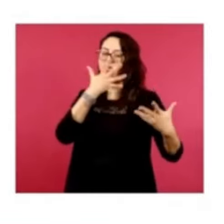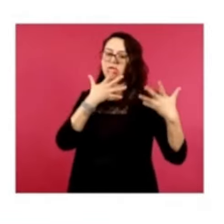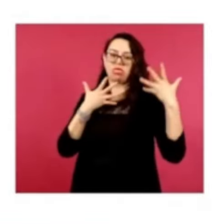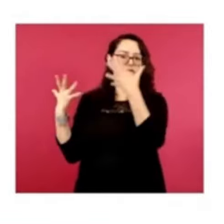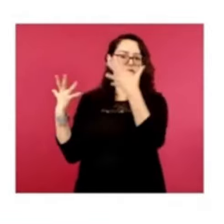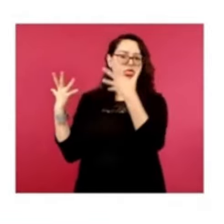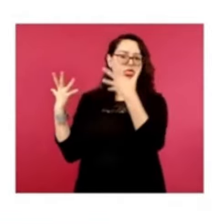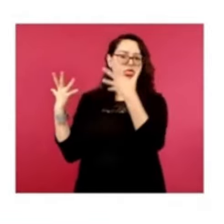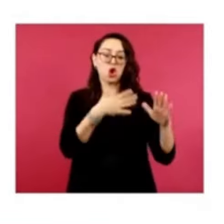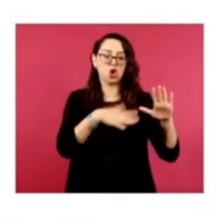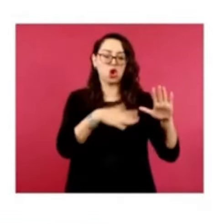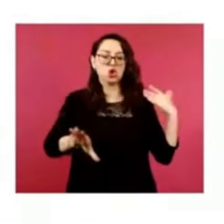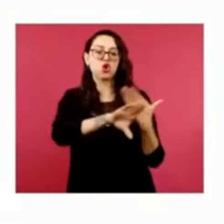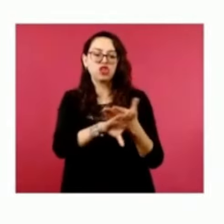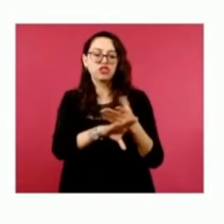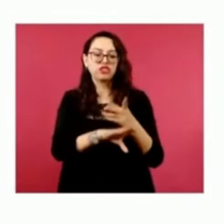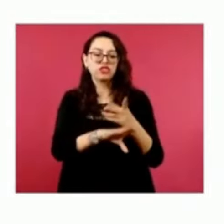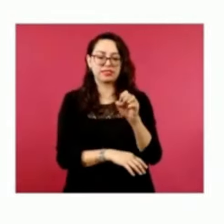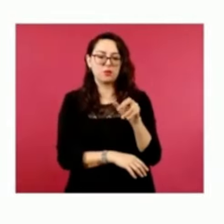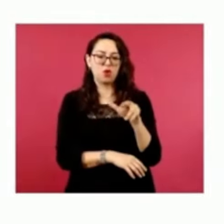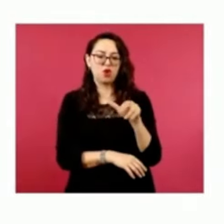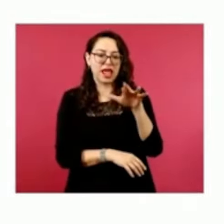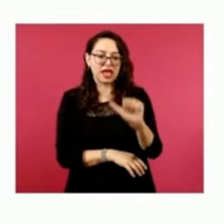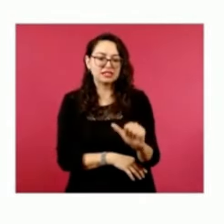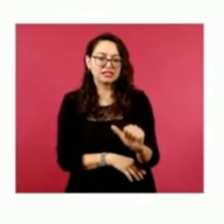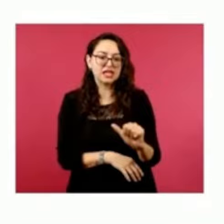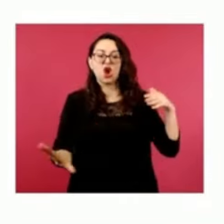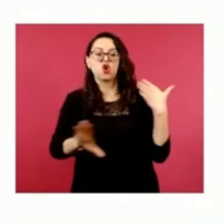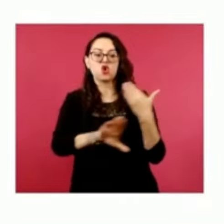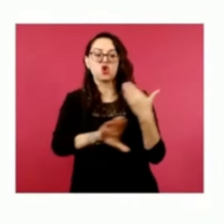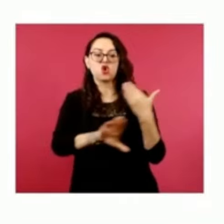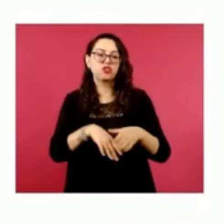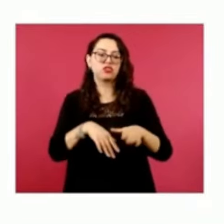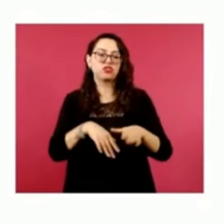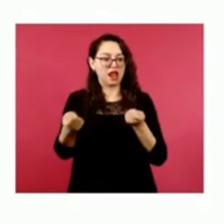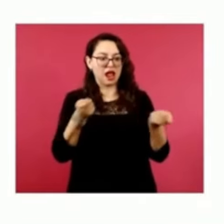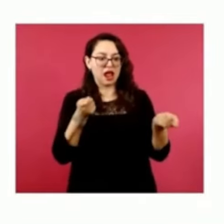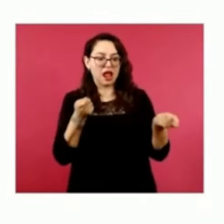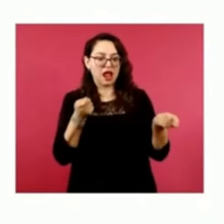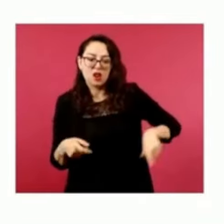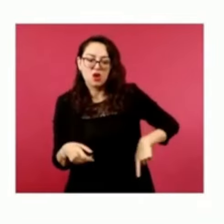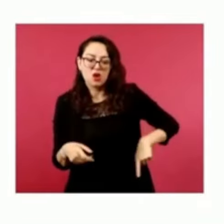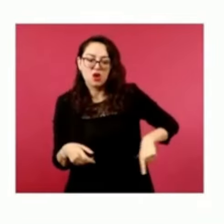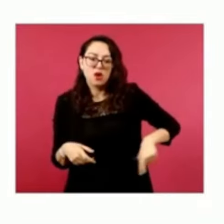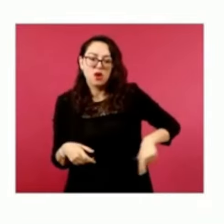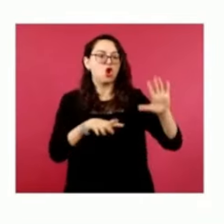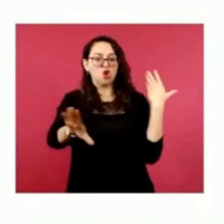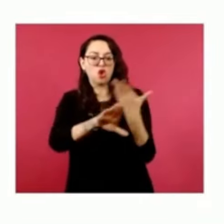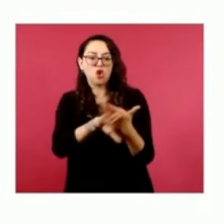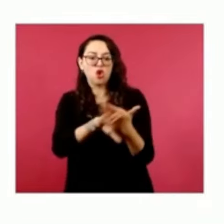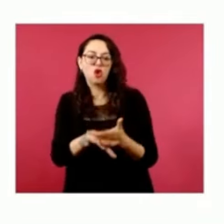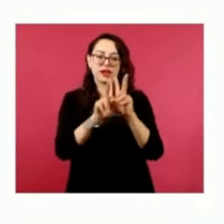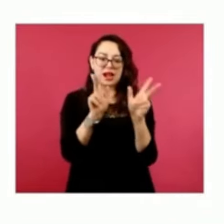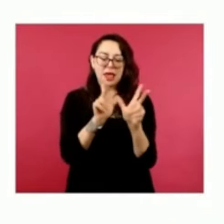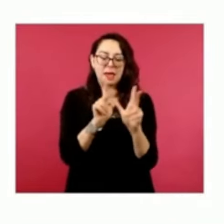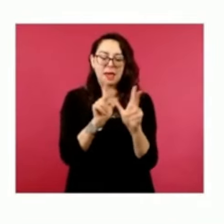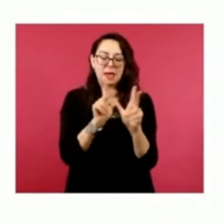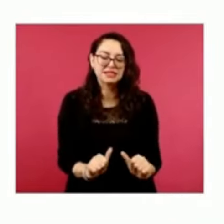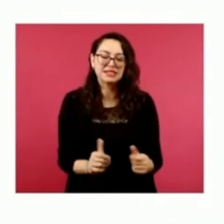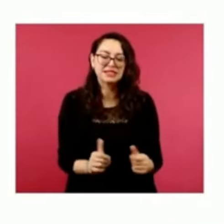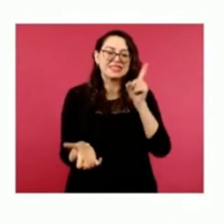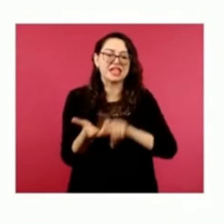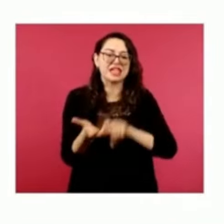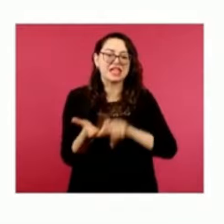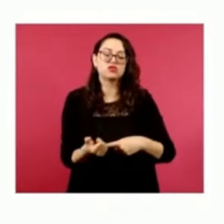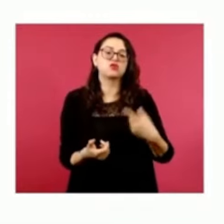democrática, la estabilidad económica, la gobernabilidad y la paz social. Contenido comprobadamente falso. Contenido que utiliza las